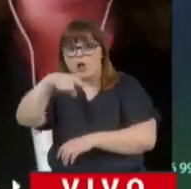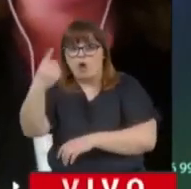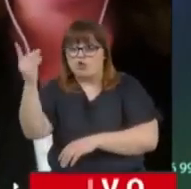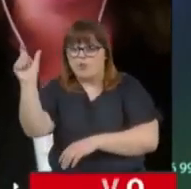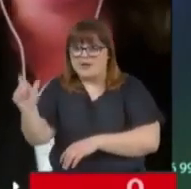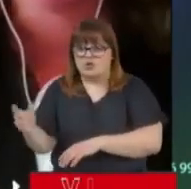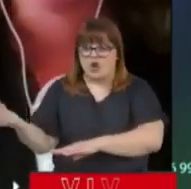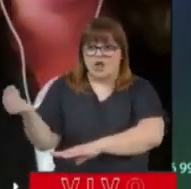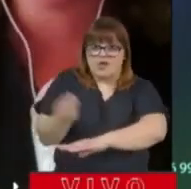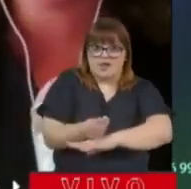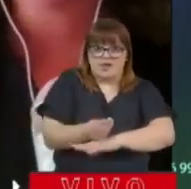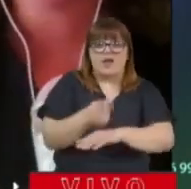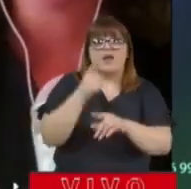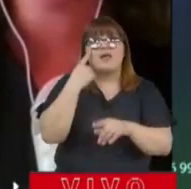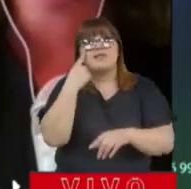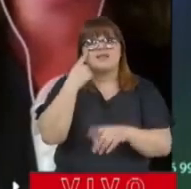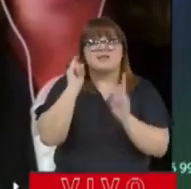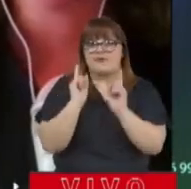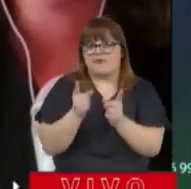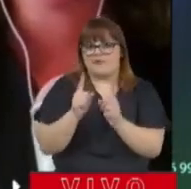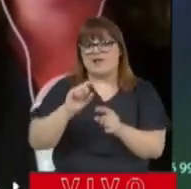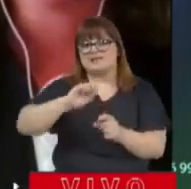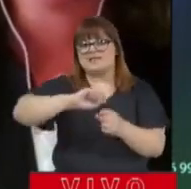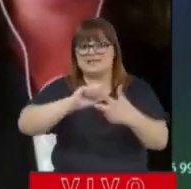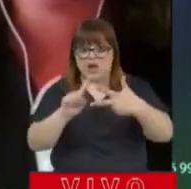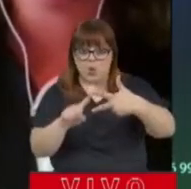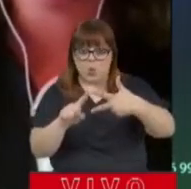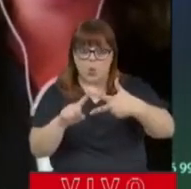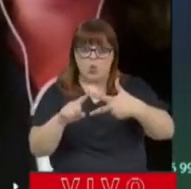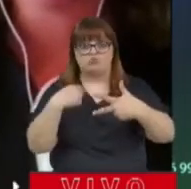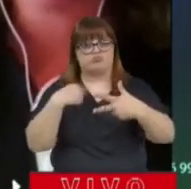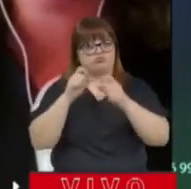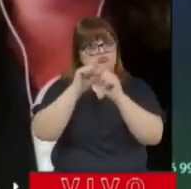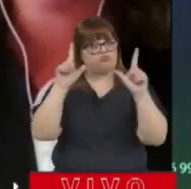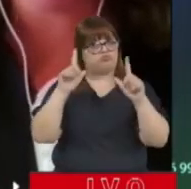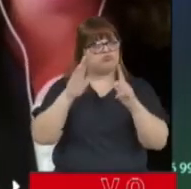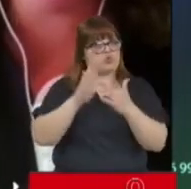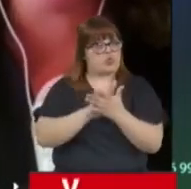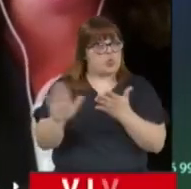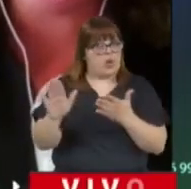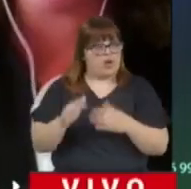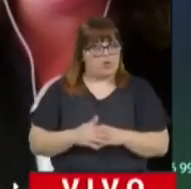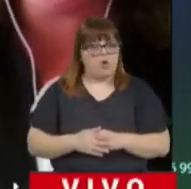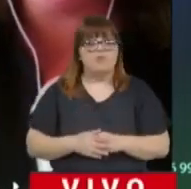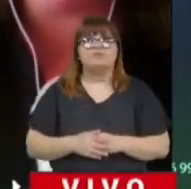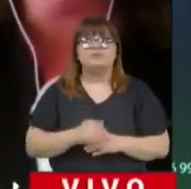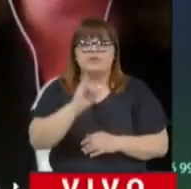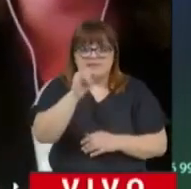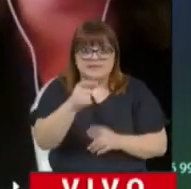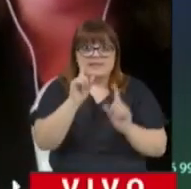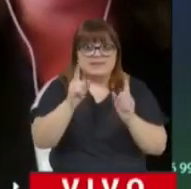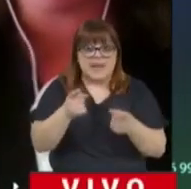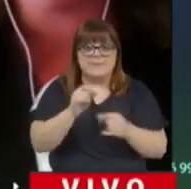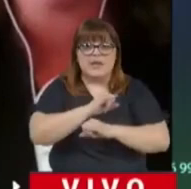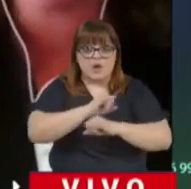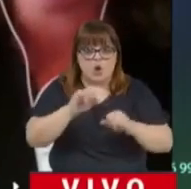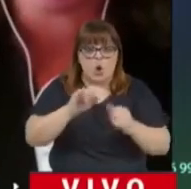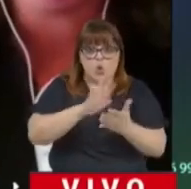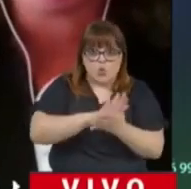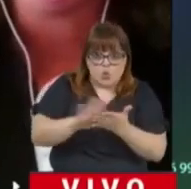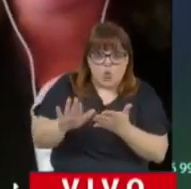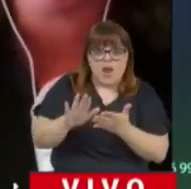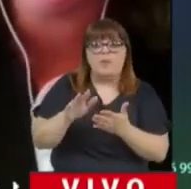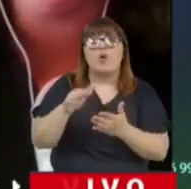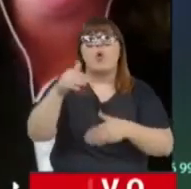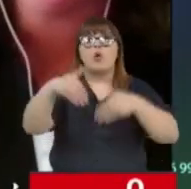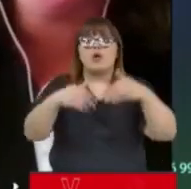se mantiene como la principal tendencia, pero el segundo lugar sería una novedad, ¿no? Sí, sí, y la novedad también en cuanto a estas